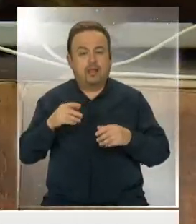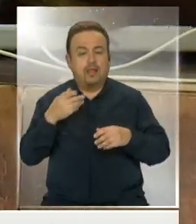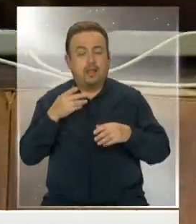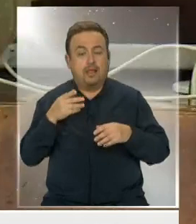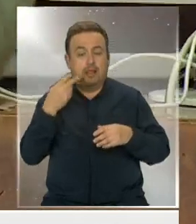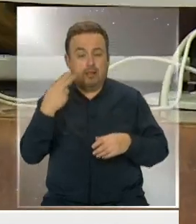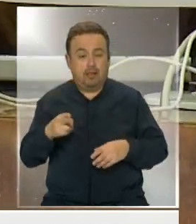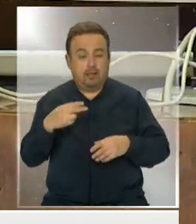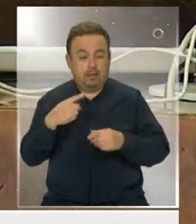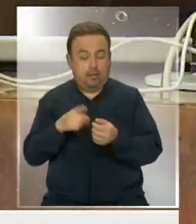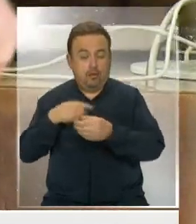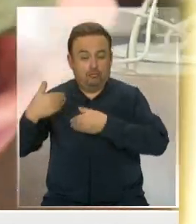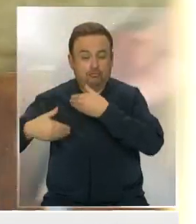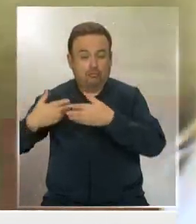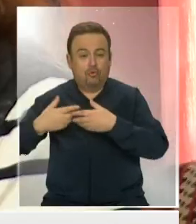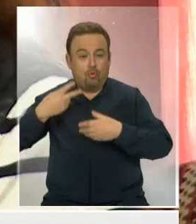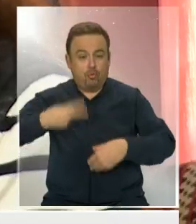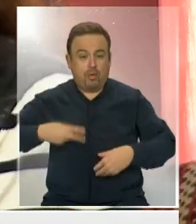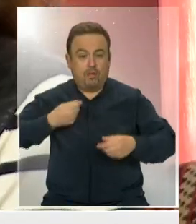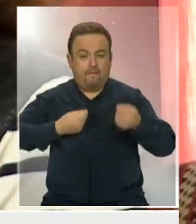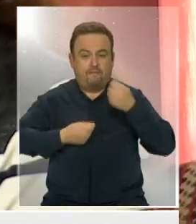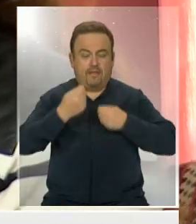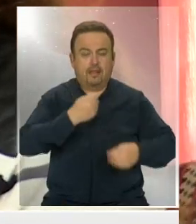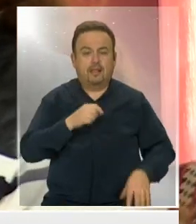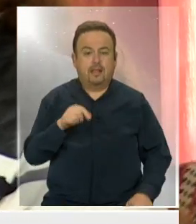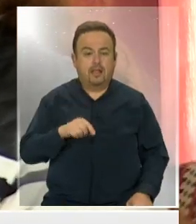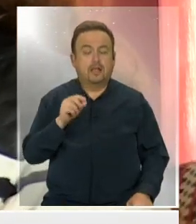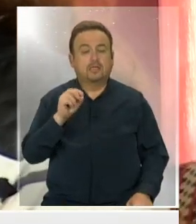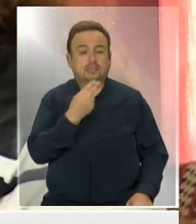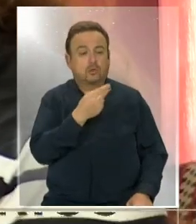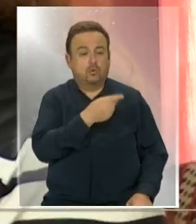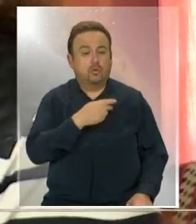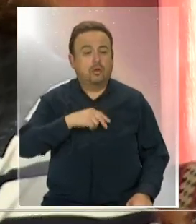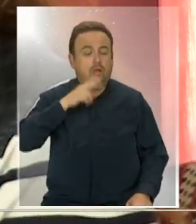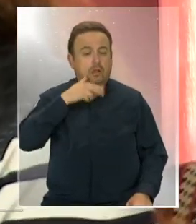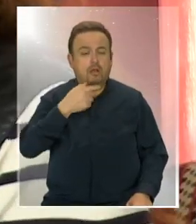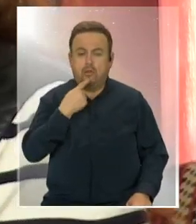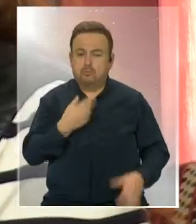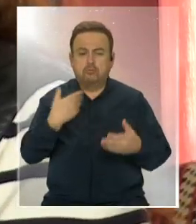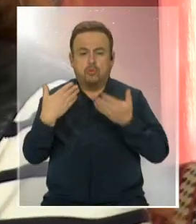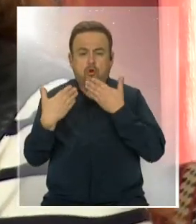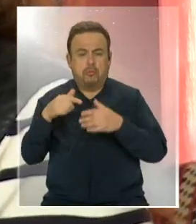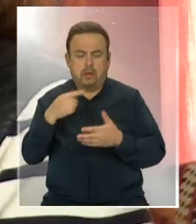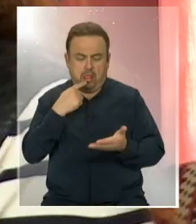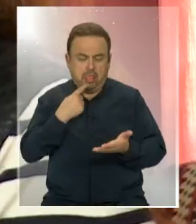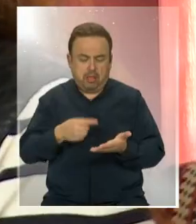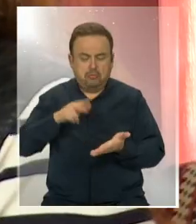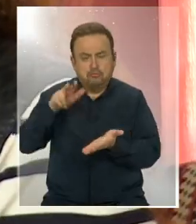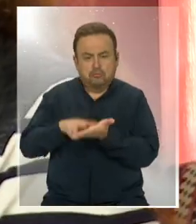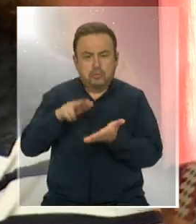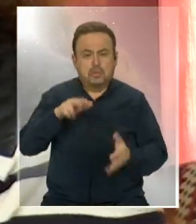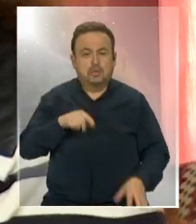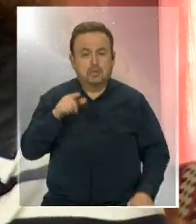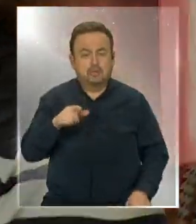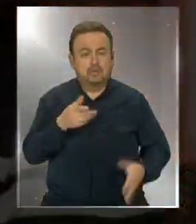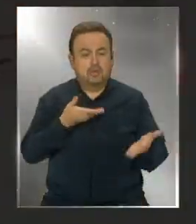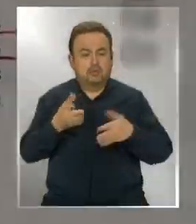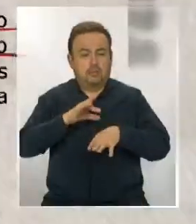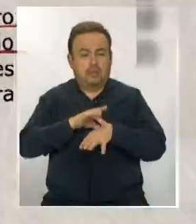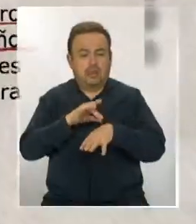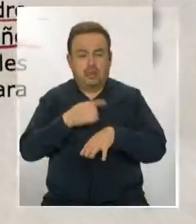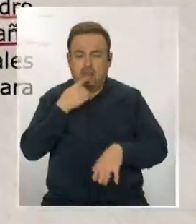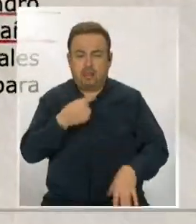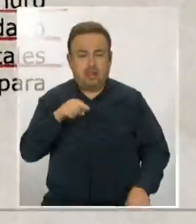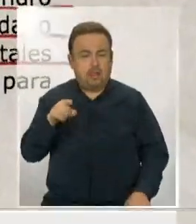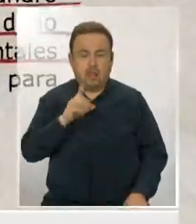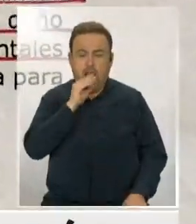parte de su patrimonio. Y la segunda notaria también declara que conversa con él. Si cuando el servicio médico legal es